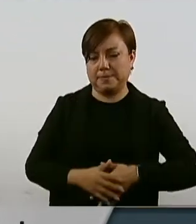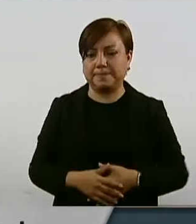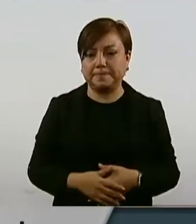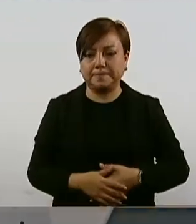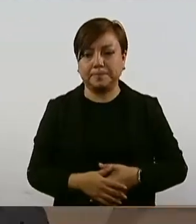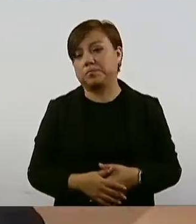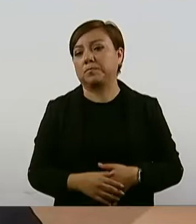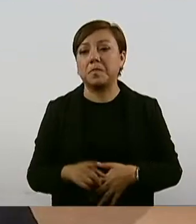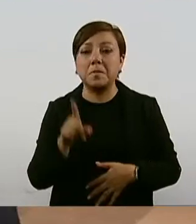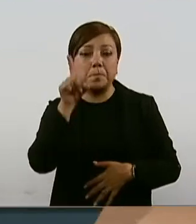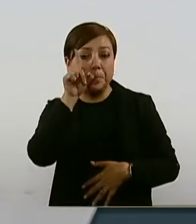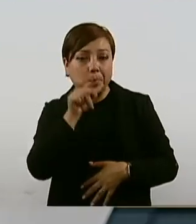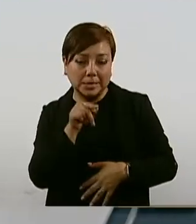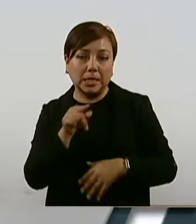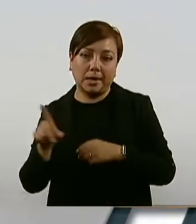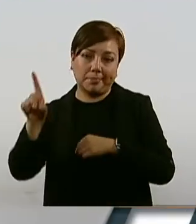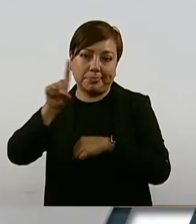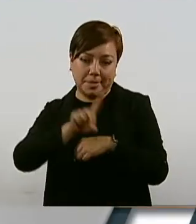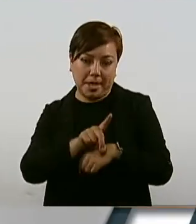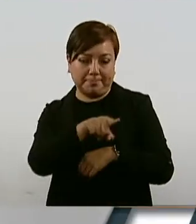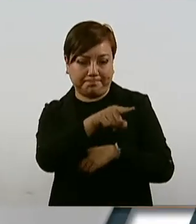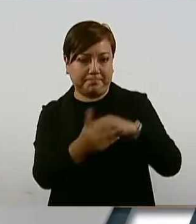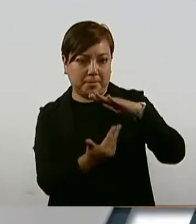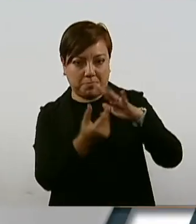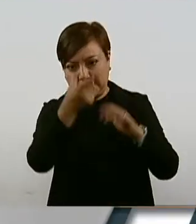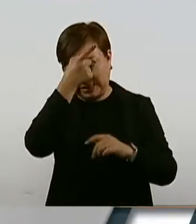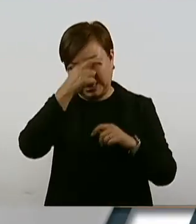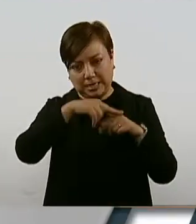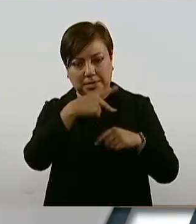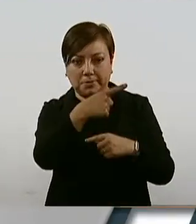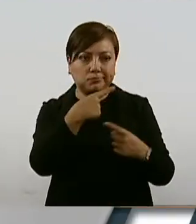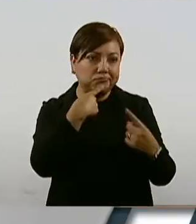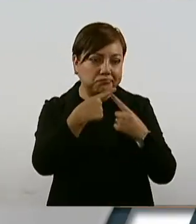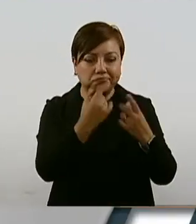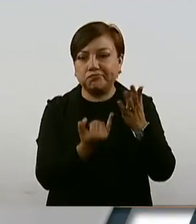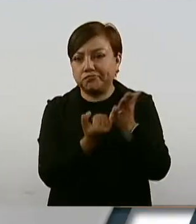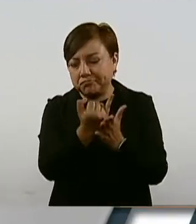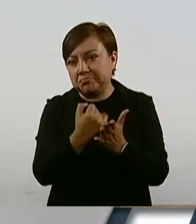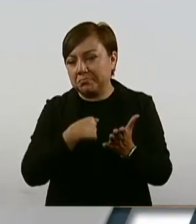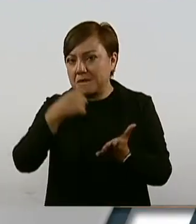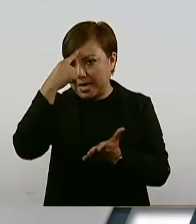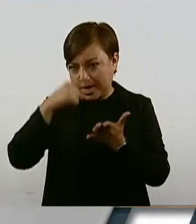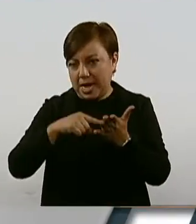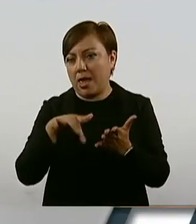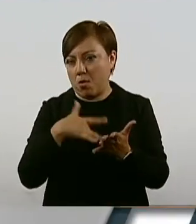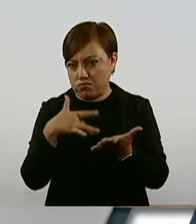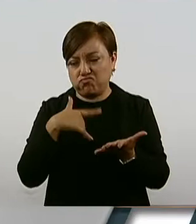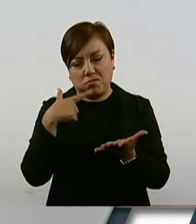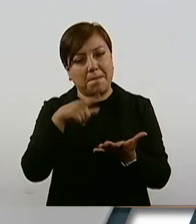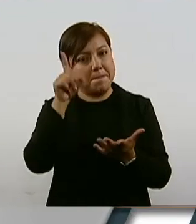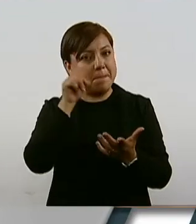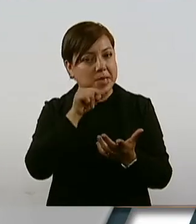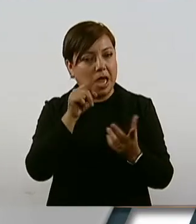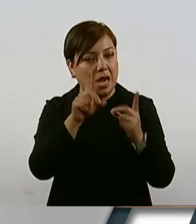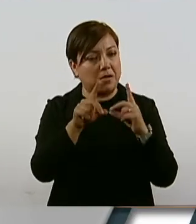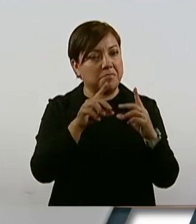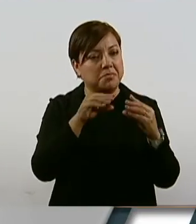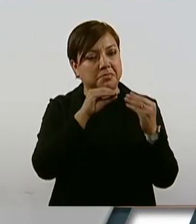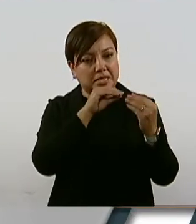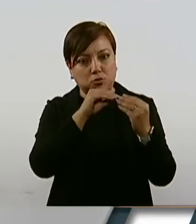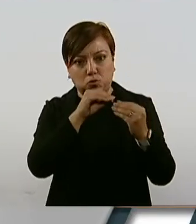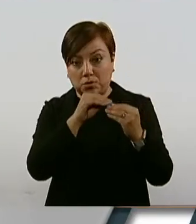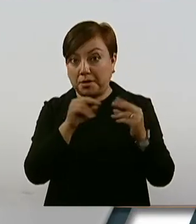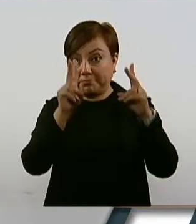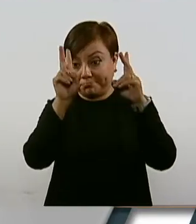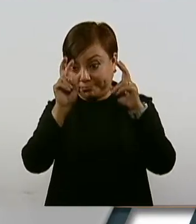Pues será hasta mañana cuando la mesa directiva, si así dispone, creo que así será, lo va a poner en el orden del